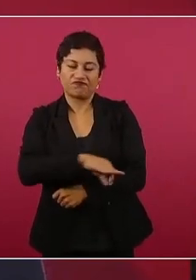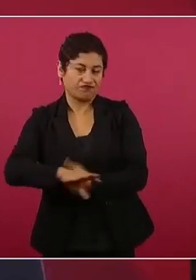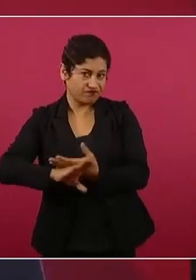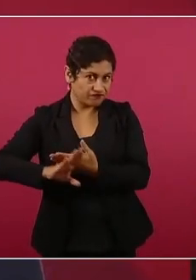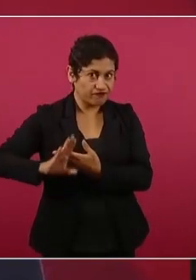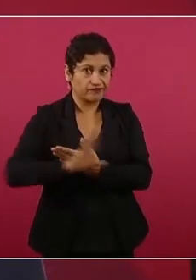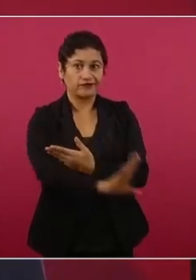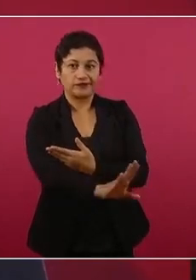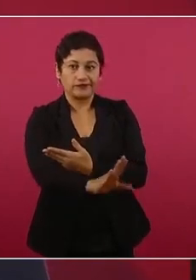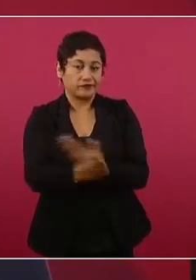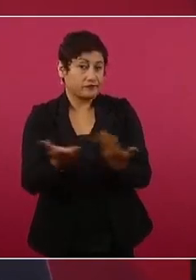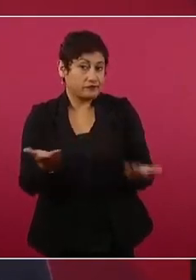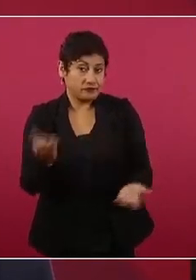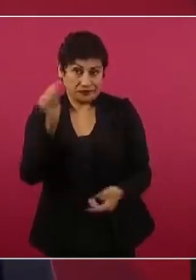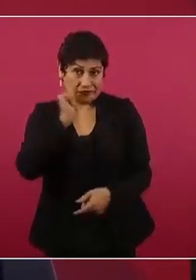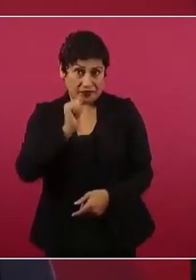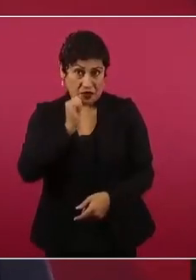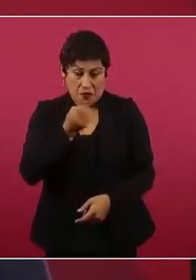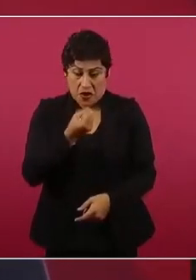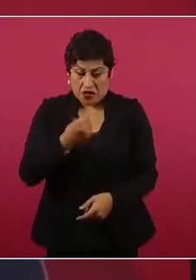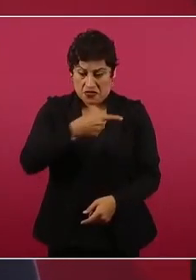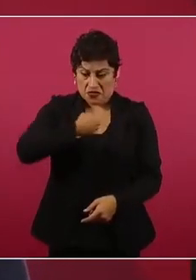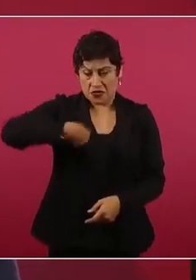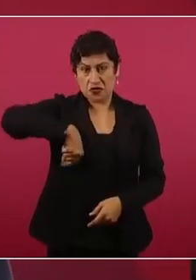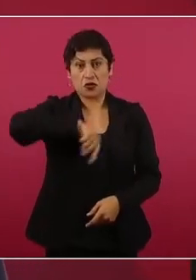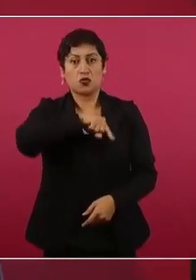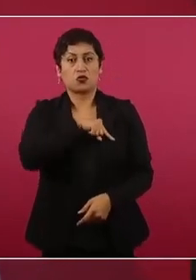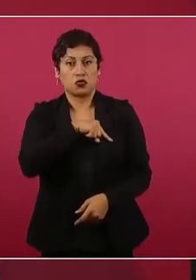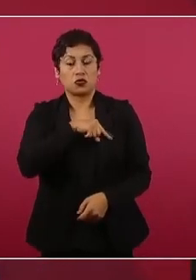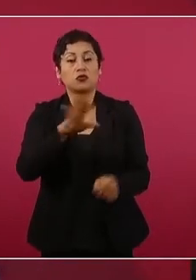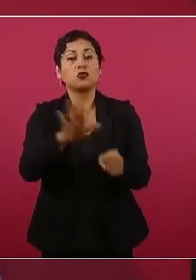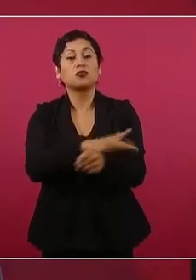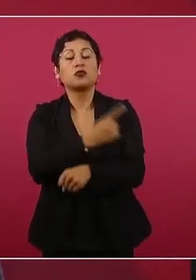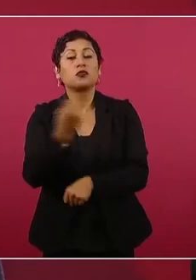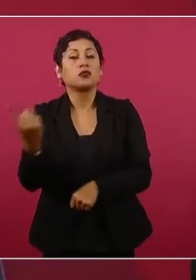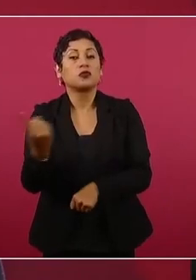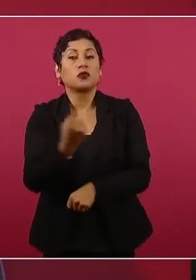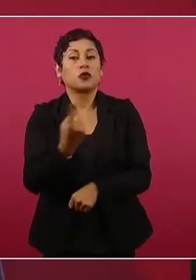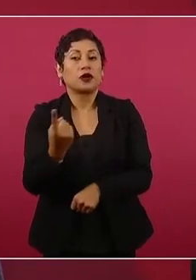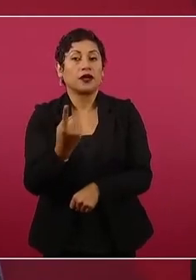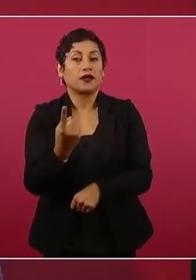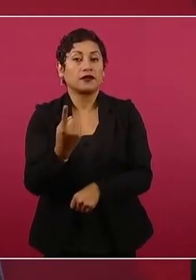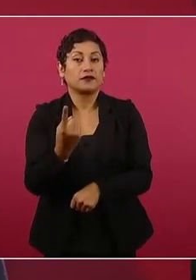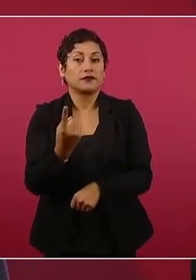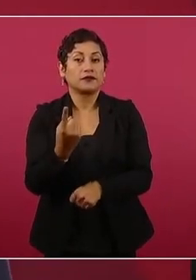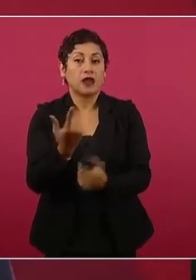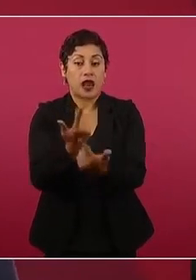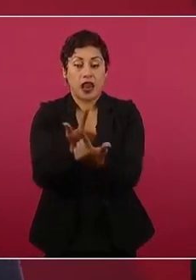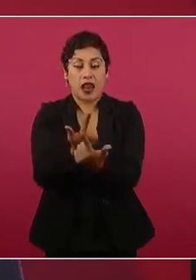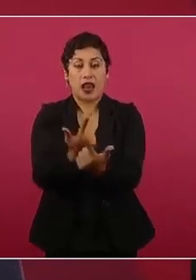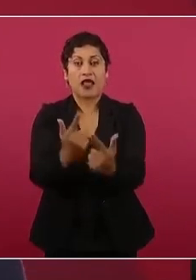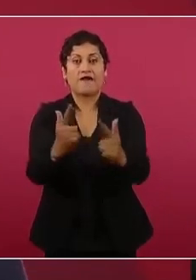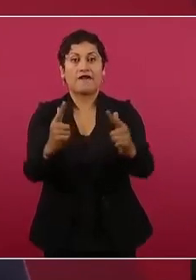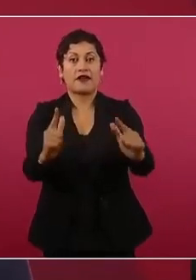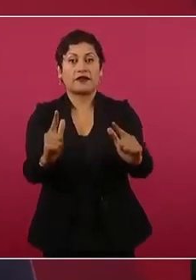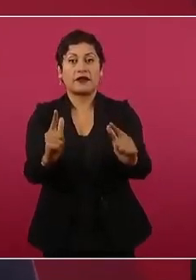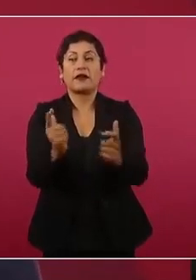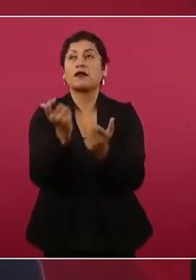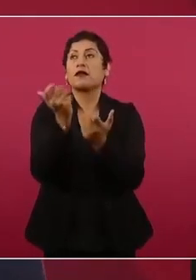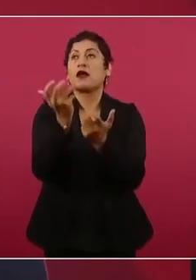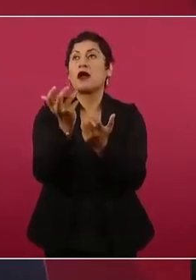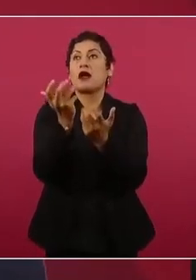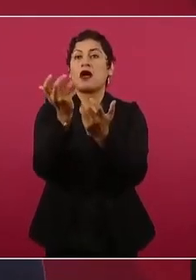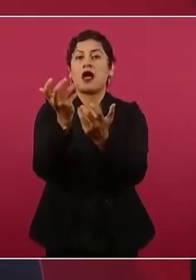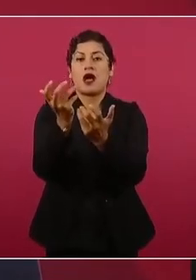Y que la libertad no se implora, se conquista